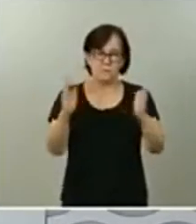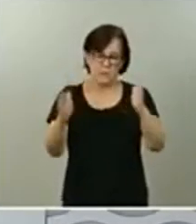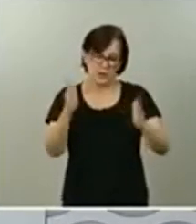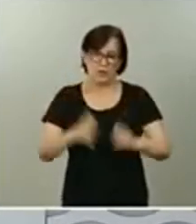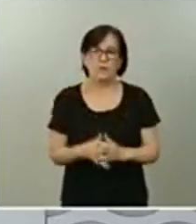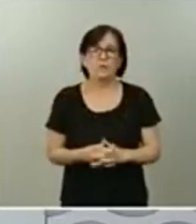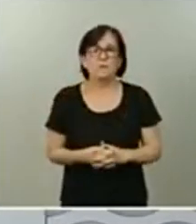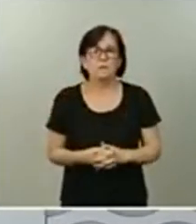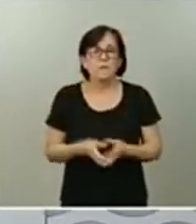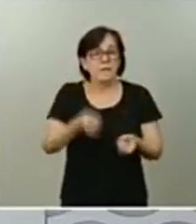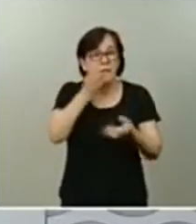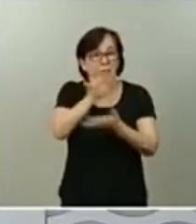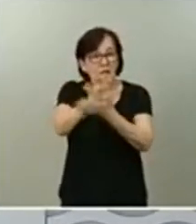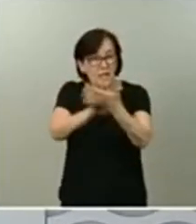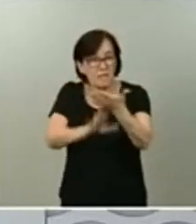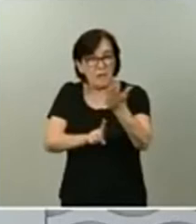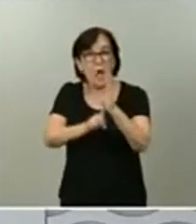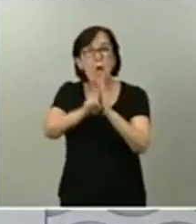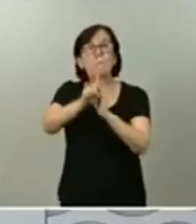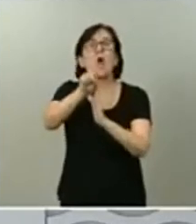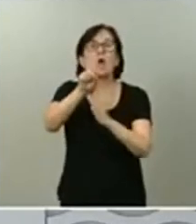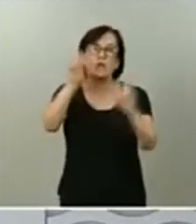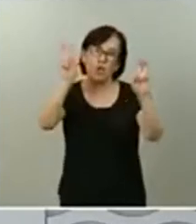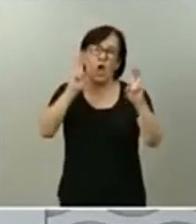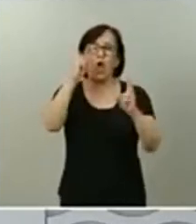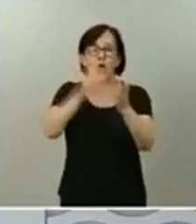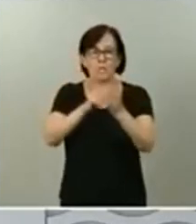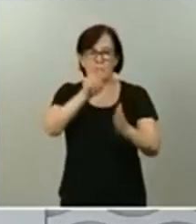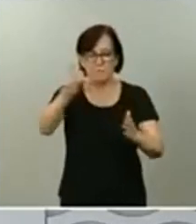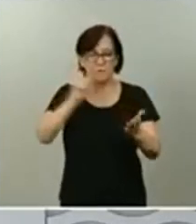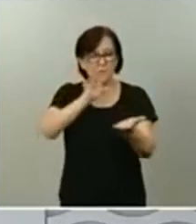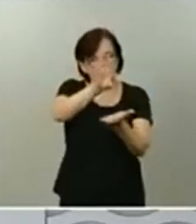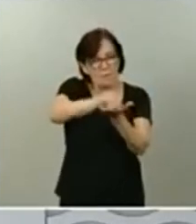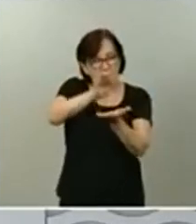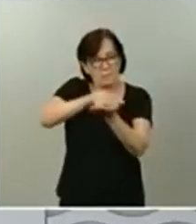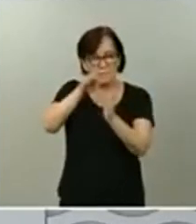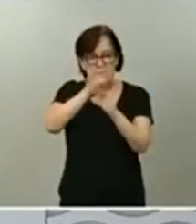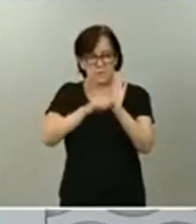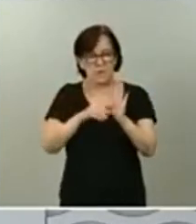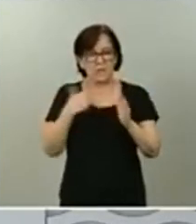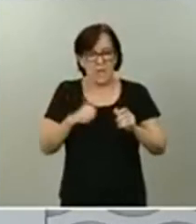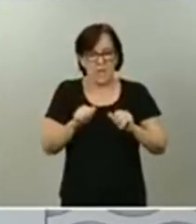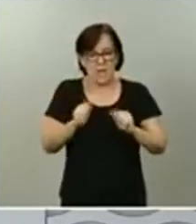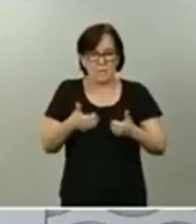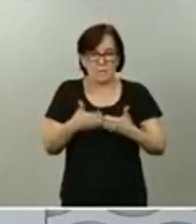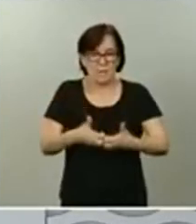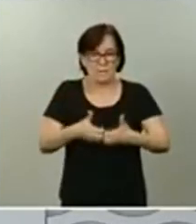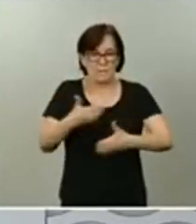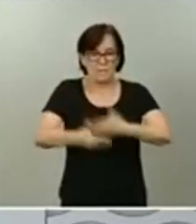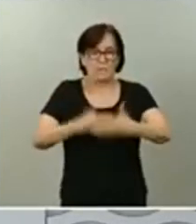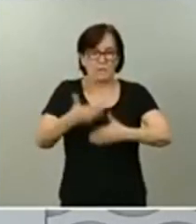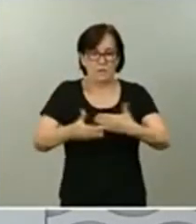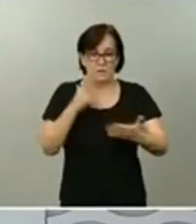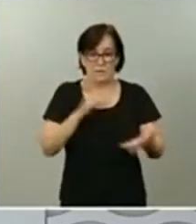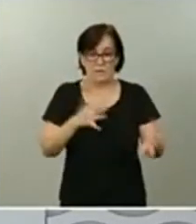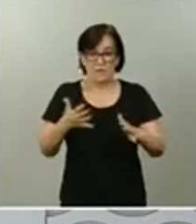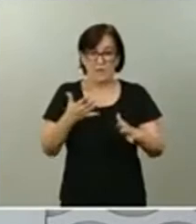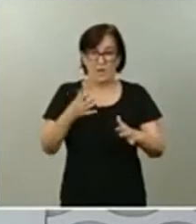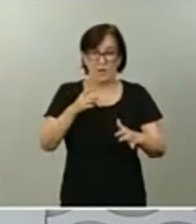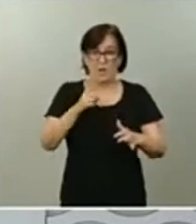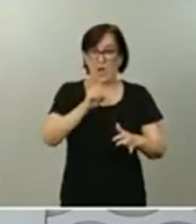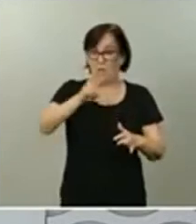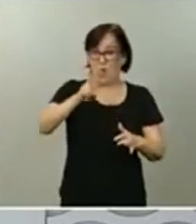informe progreso 2020 recoge las medidas que se han puesto en marcha por el Ejecutivo durante estos últimos 12 meses,